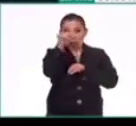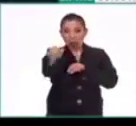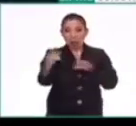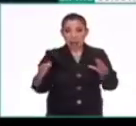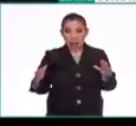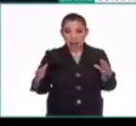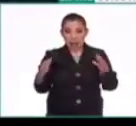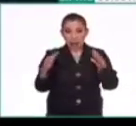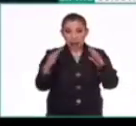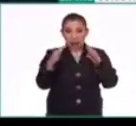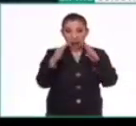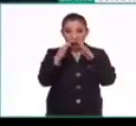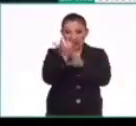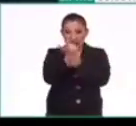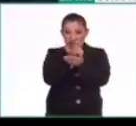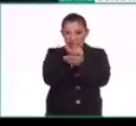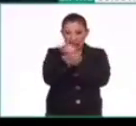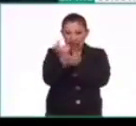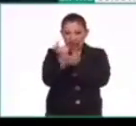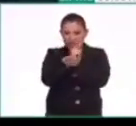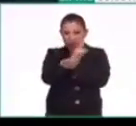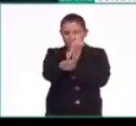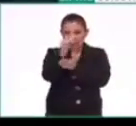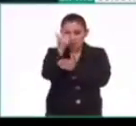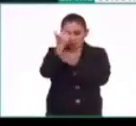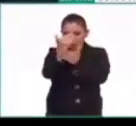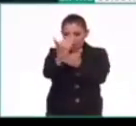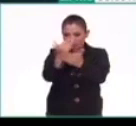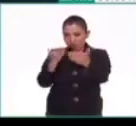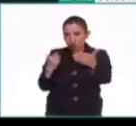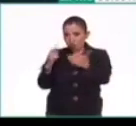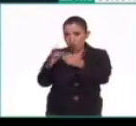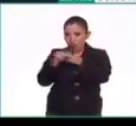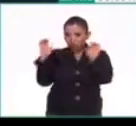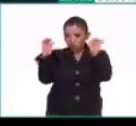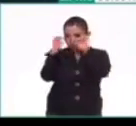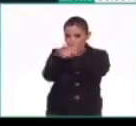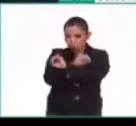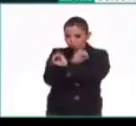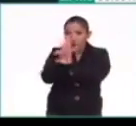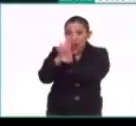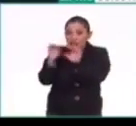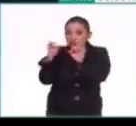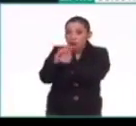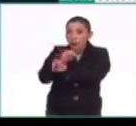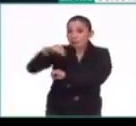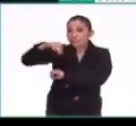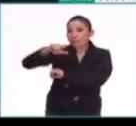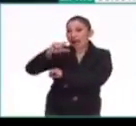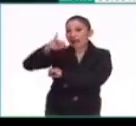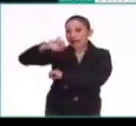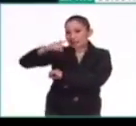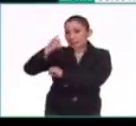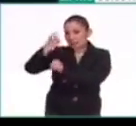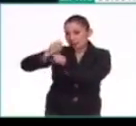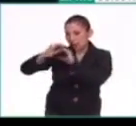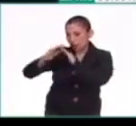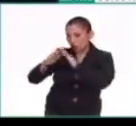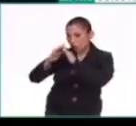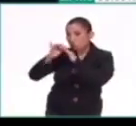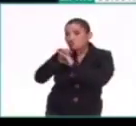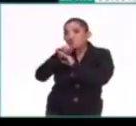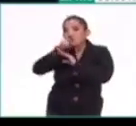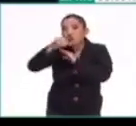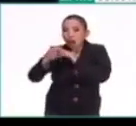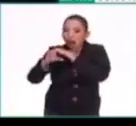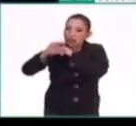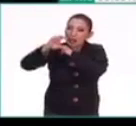pico más grisecito y luego en primer plano uno más oscuro. El más oscuro es la Malinche, que está en primer plano, y al fondo,